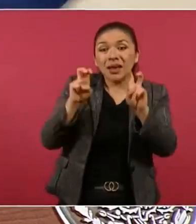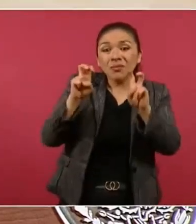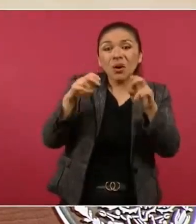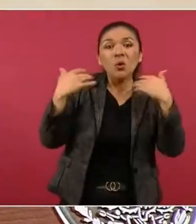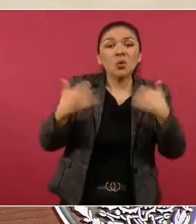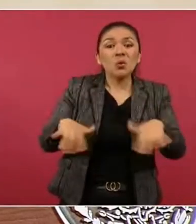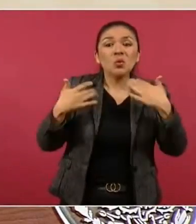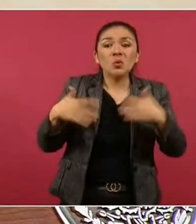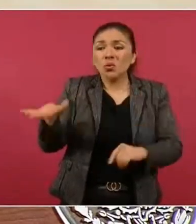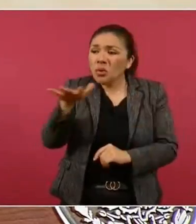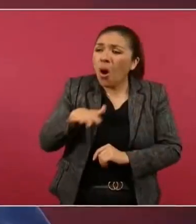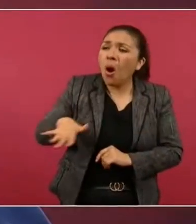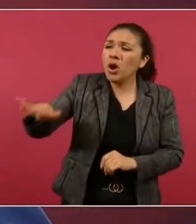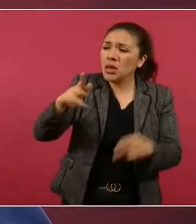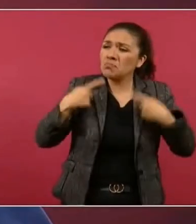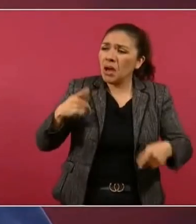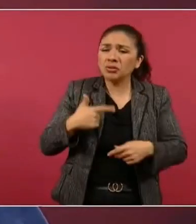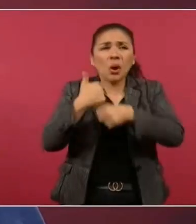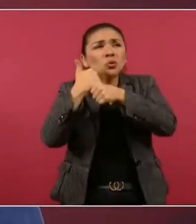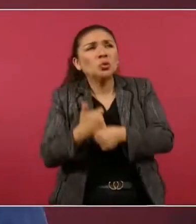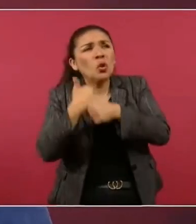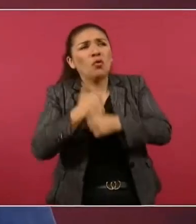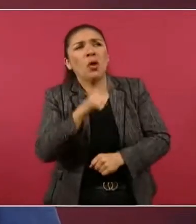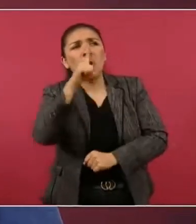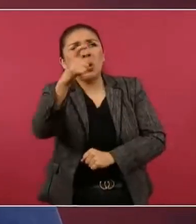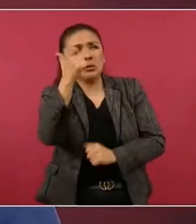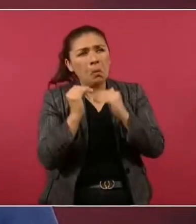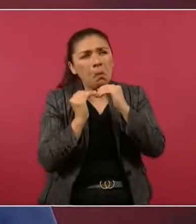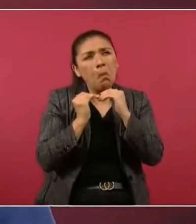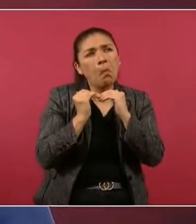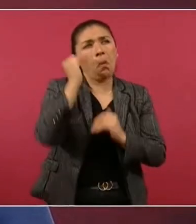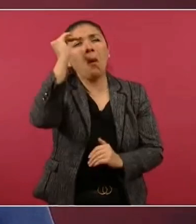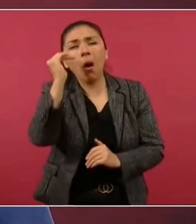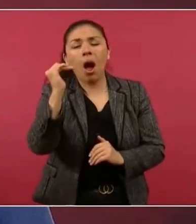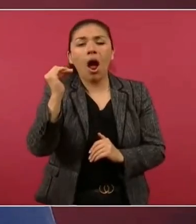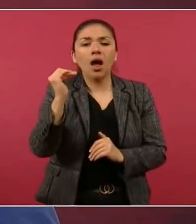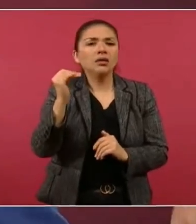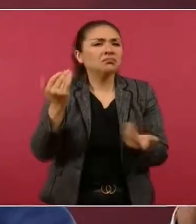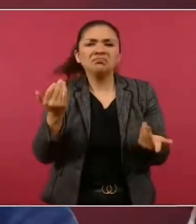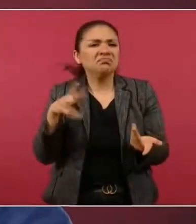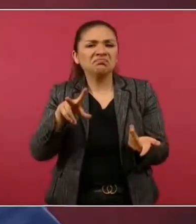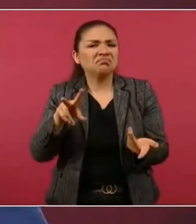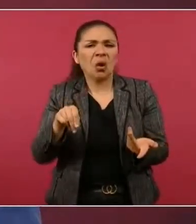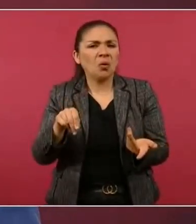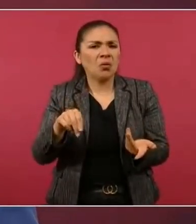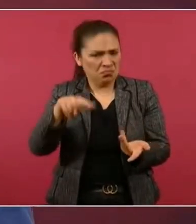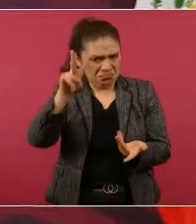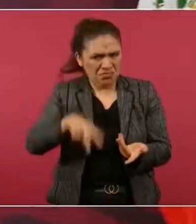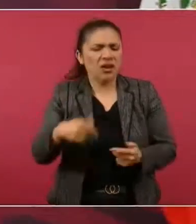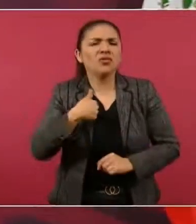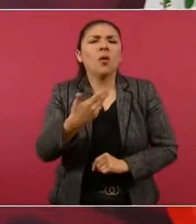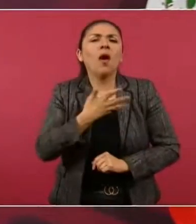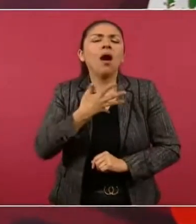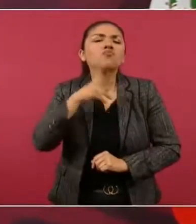general porque puedo probar